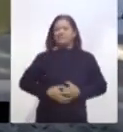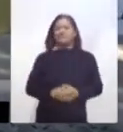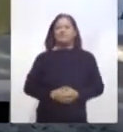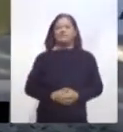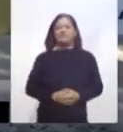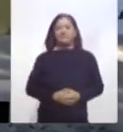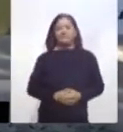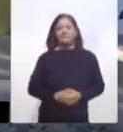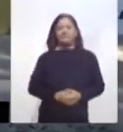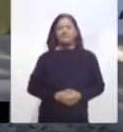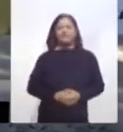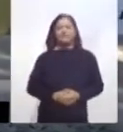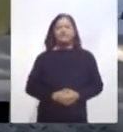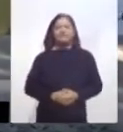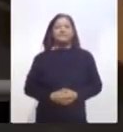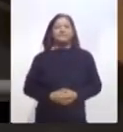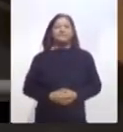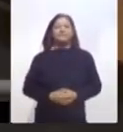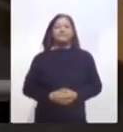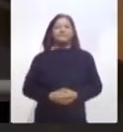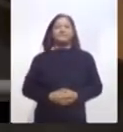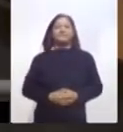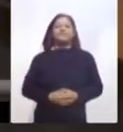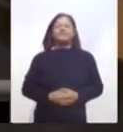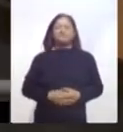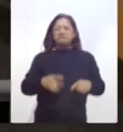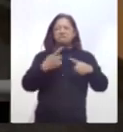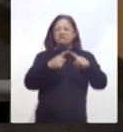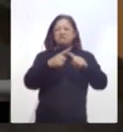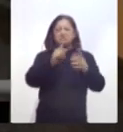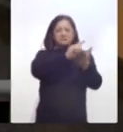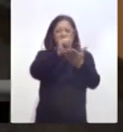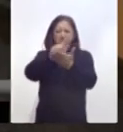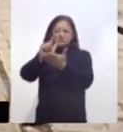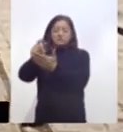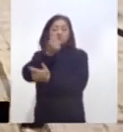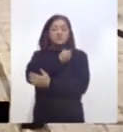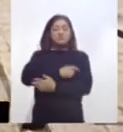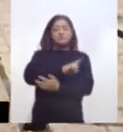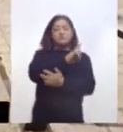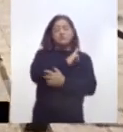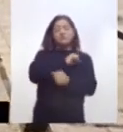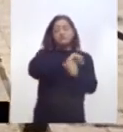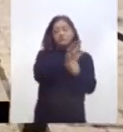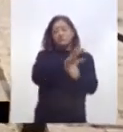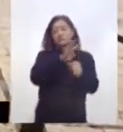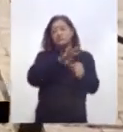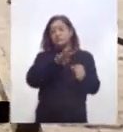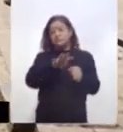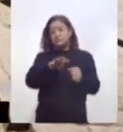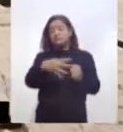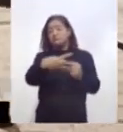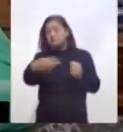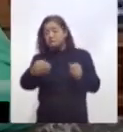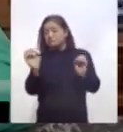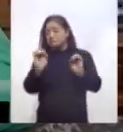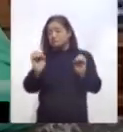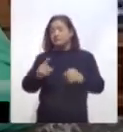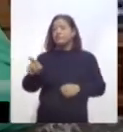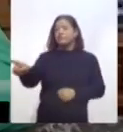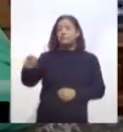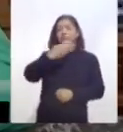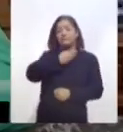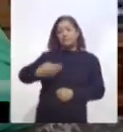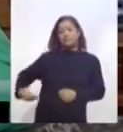El Ayuntamiento de Tlaxcala desarrolla diversas acciones de higiene y salud para contener la propagación del COVID-19. La alcaldesa Anabella